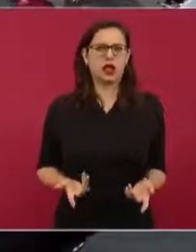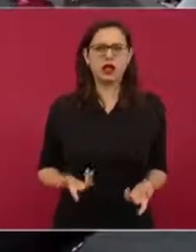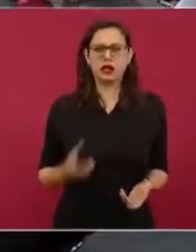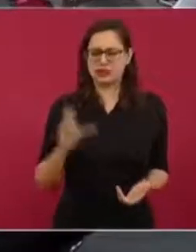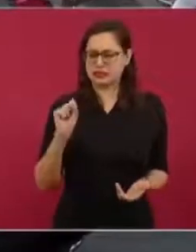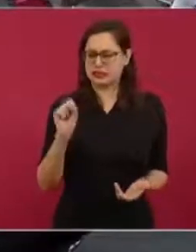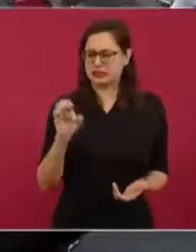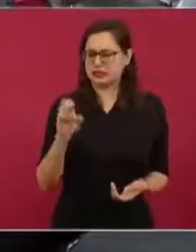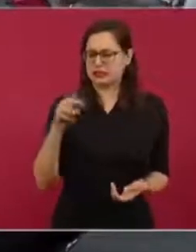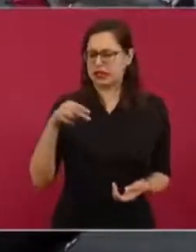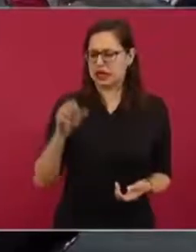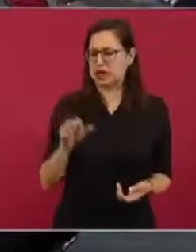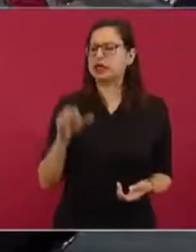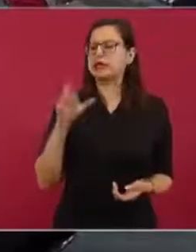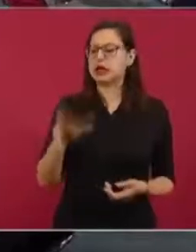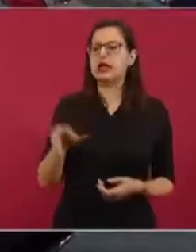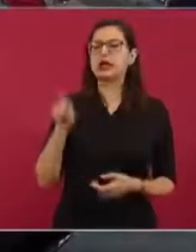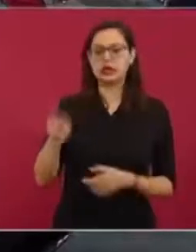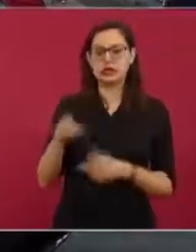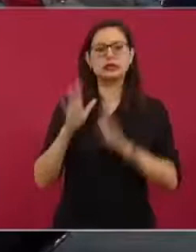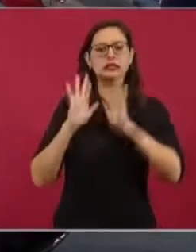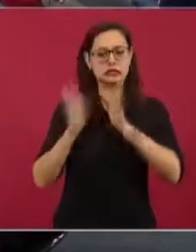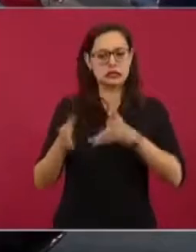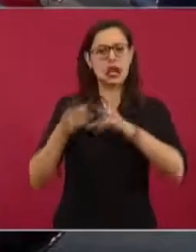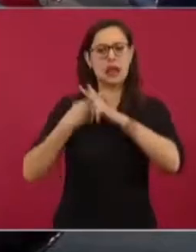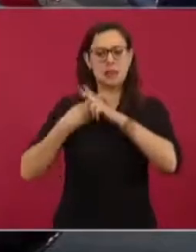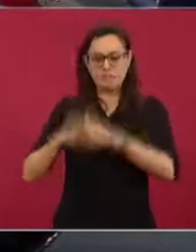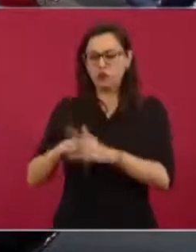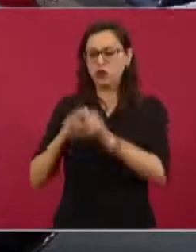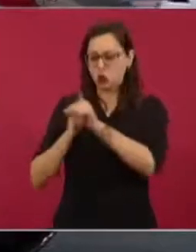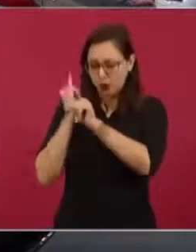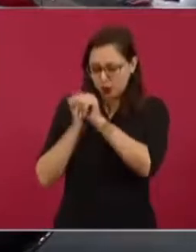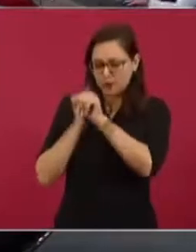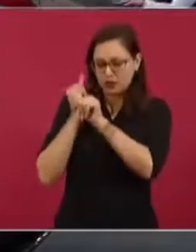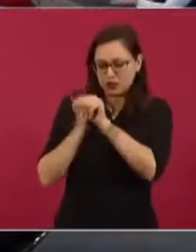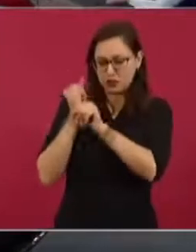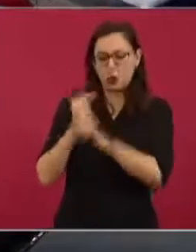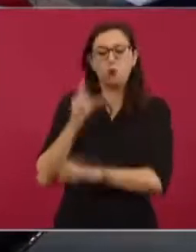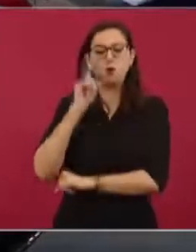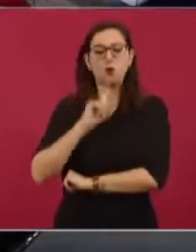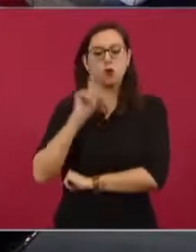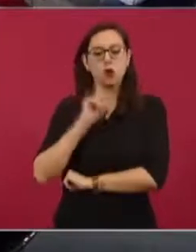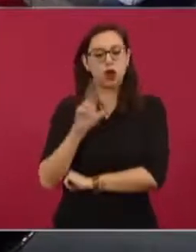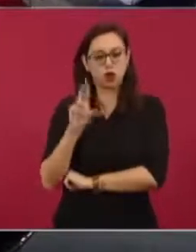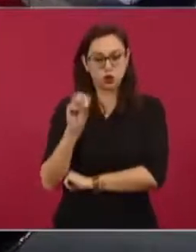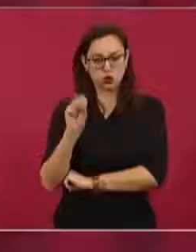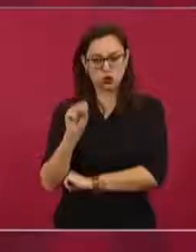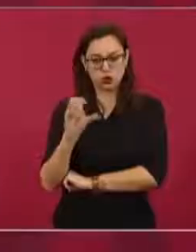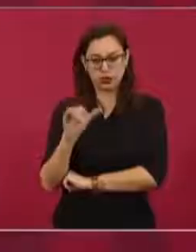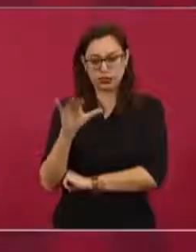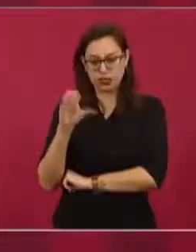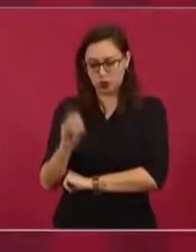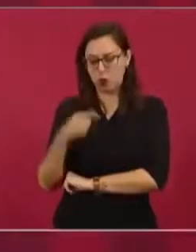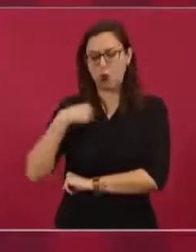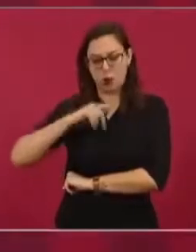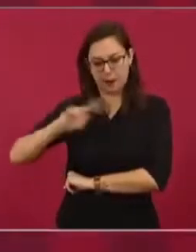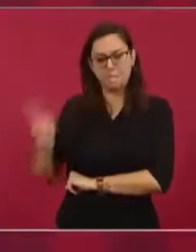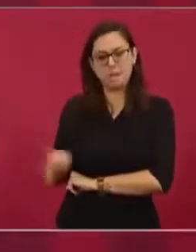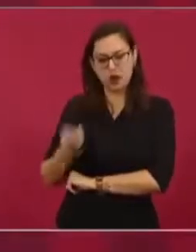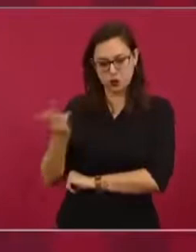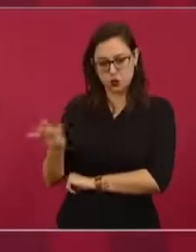la Secretaría de Energía, Rocío Onale. Voy a preguntar cómo está.